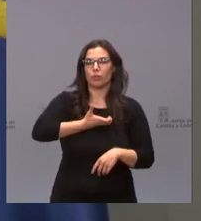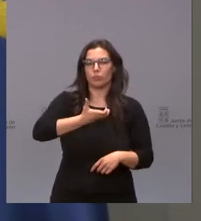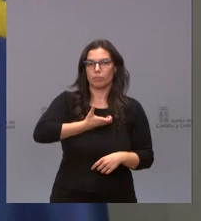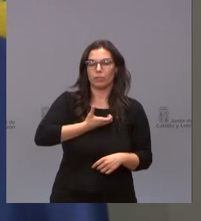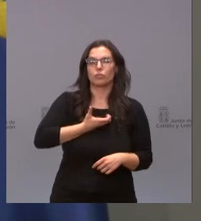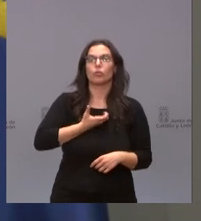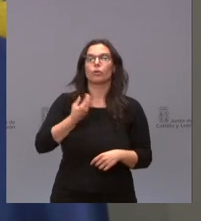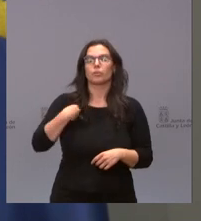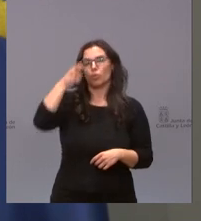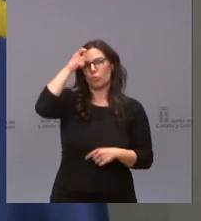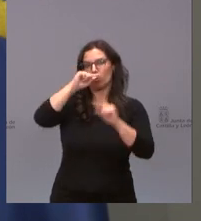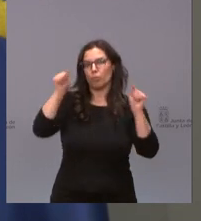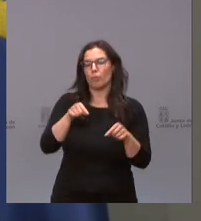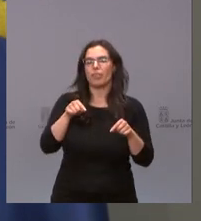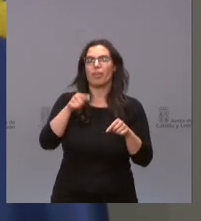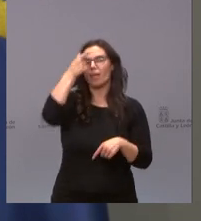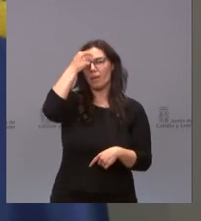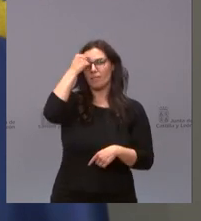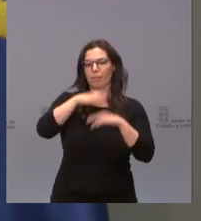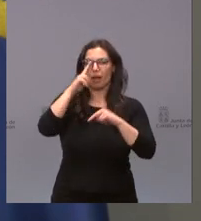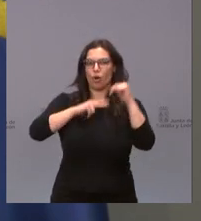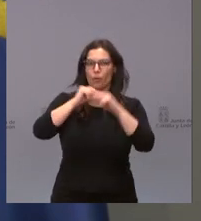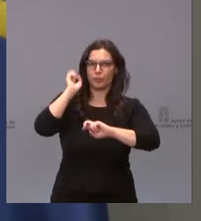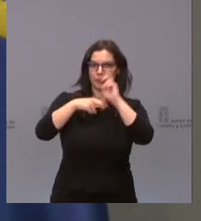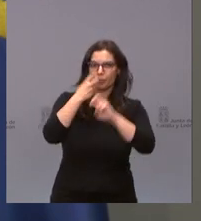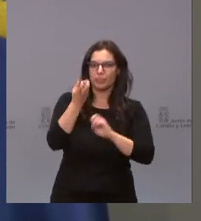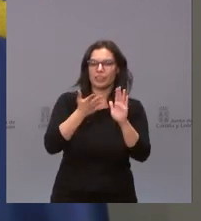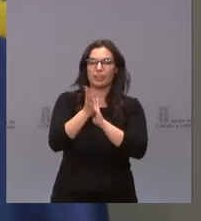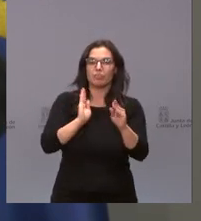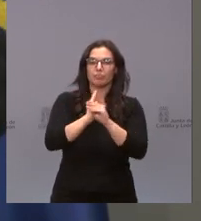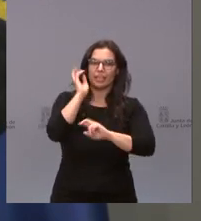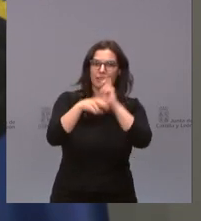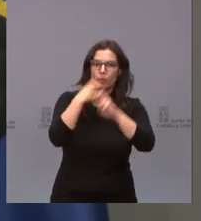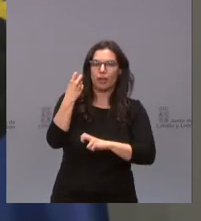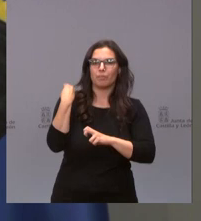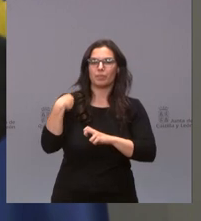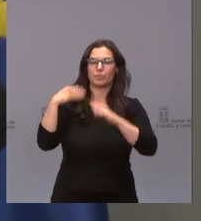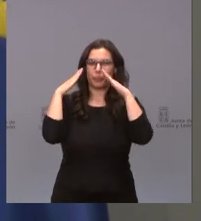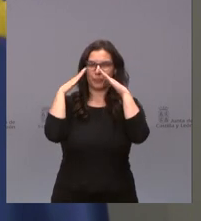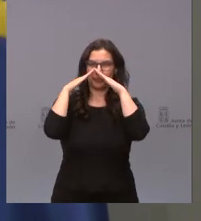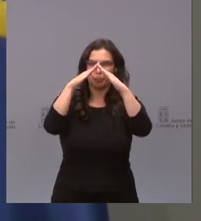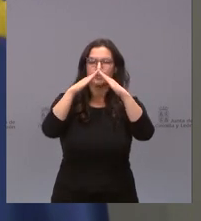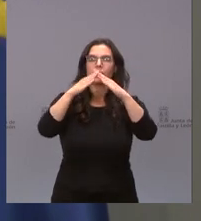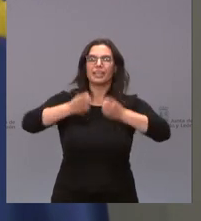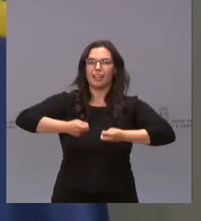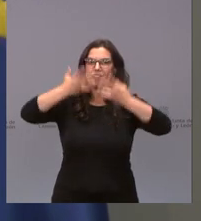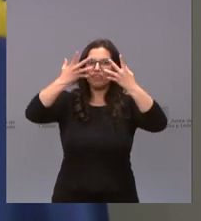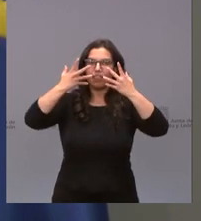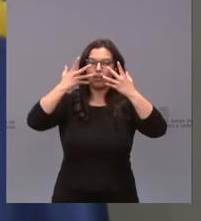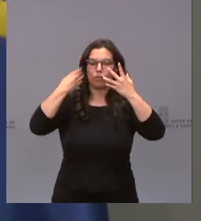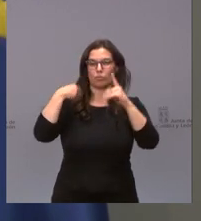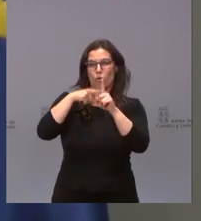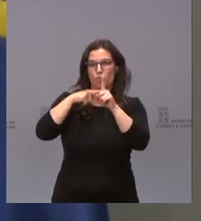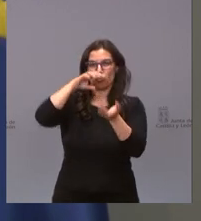de Villar, en Ávila, para obras de rehabilitación. Se trata de financiar obras de renovación de la cubierta de un inmueble de usos